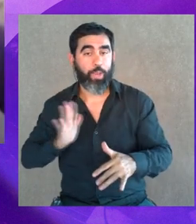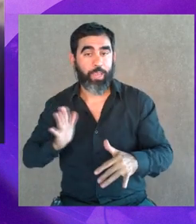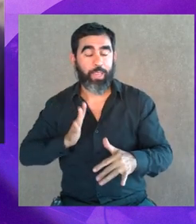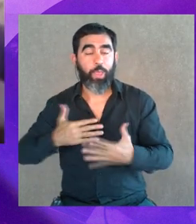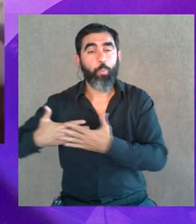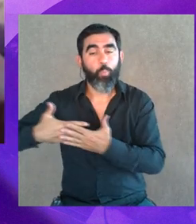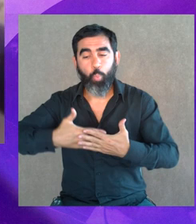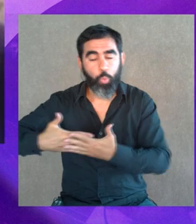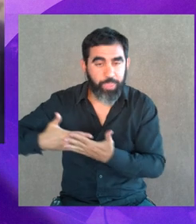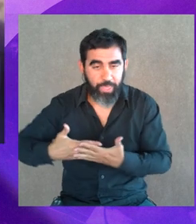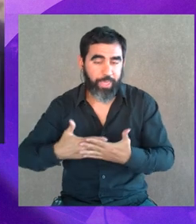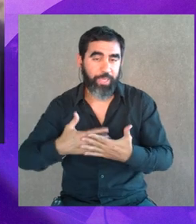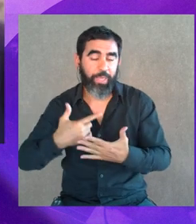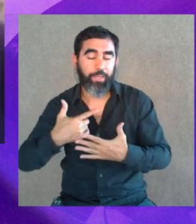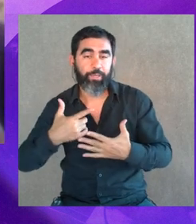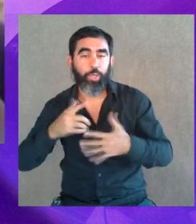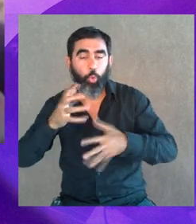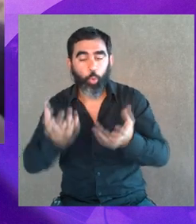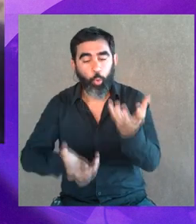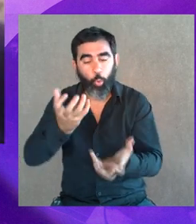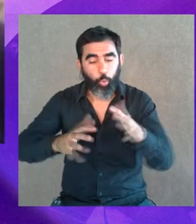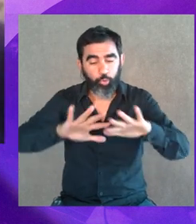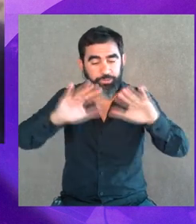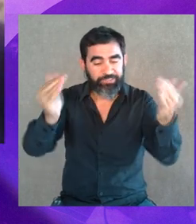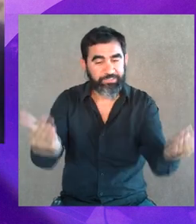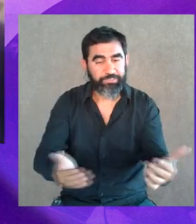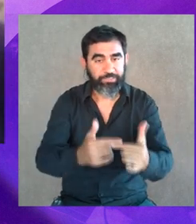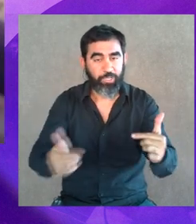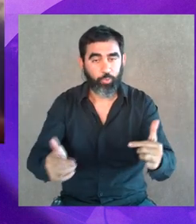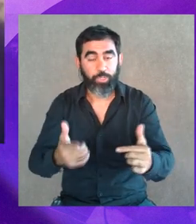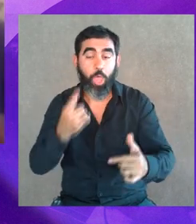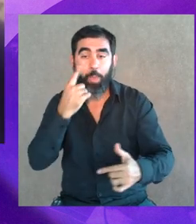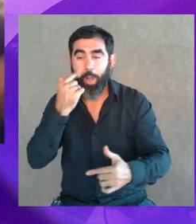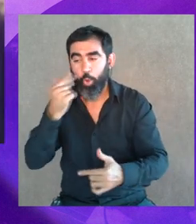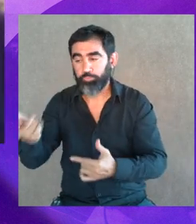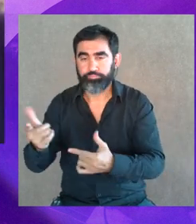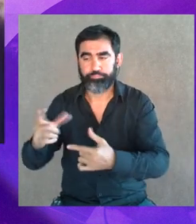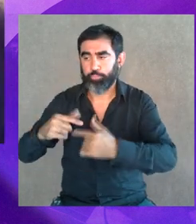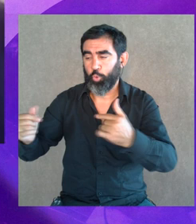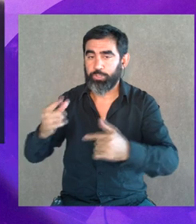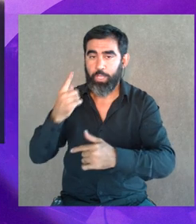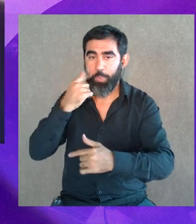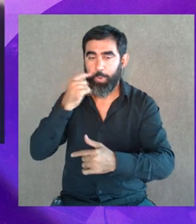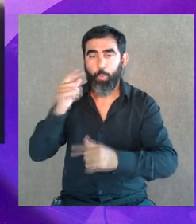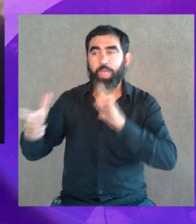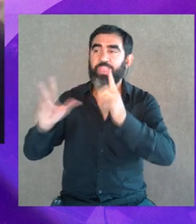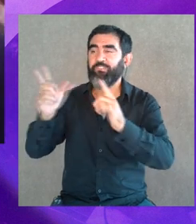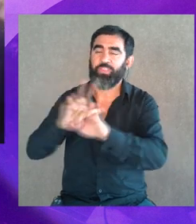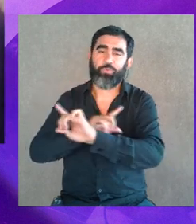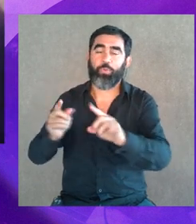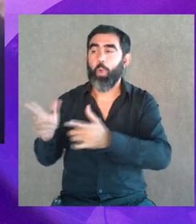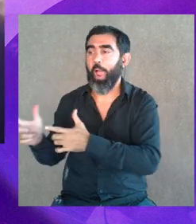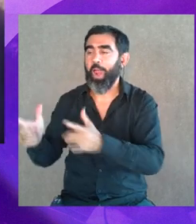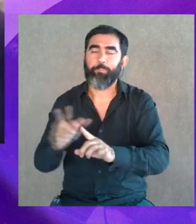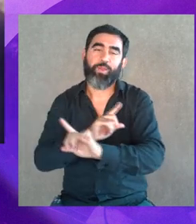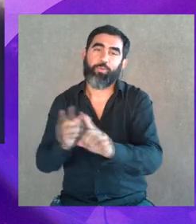tienen las muñecas, la cocinita, la liga, ¿no? Y los varones, todo lo, bueno, no lo más divertido